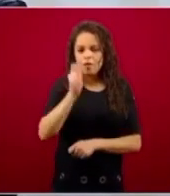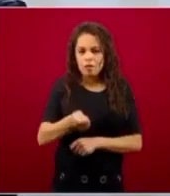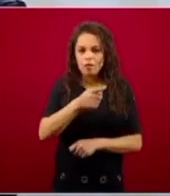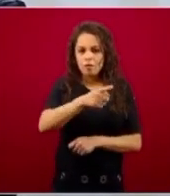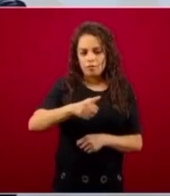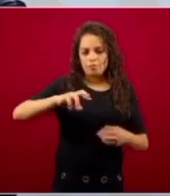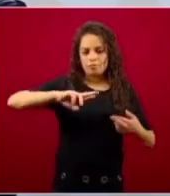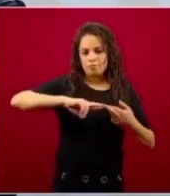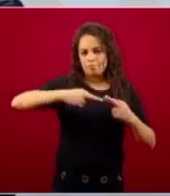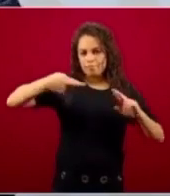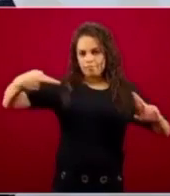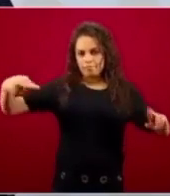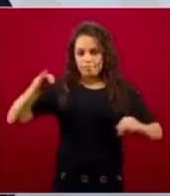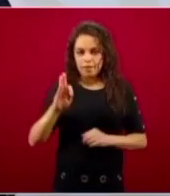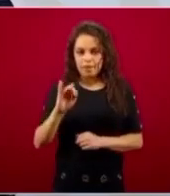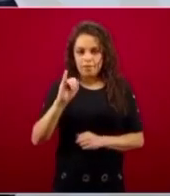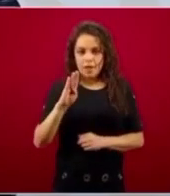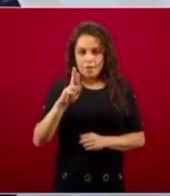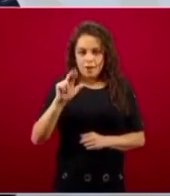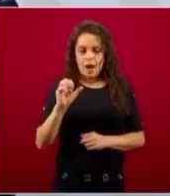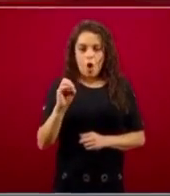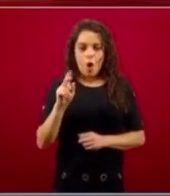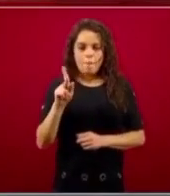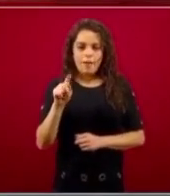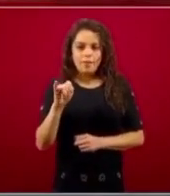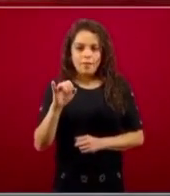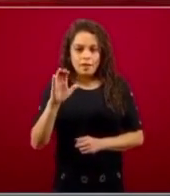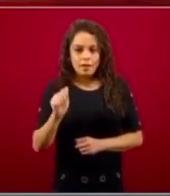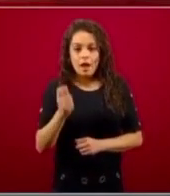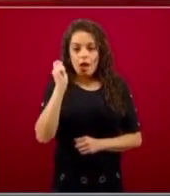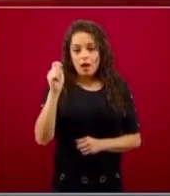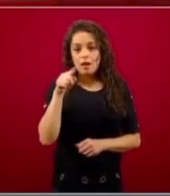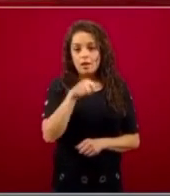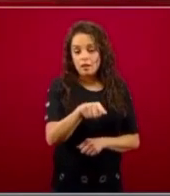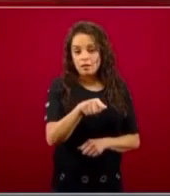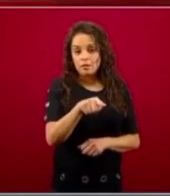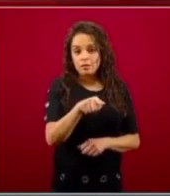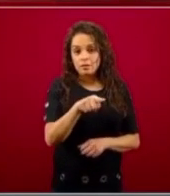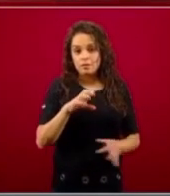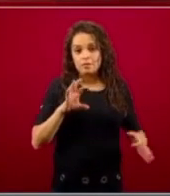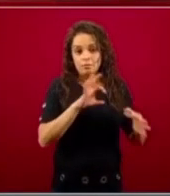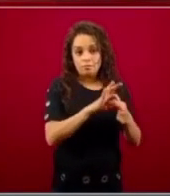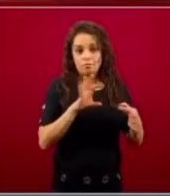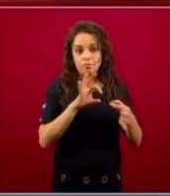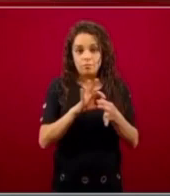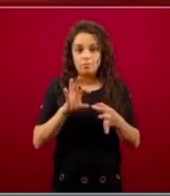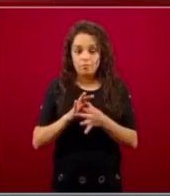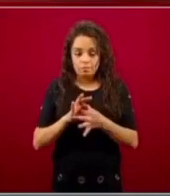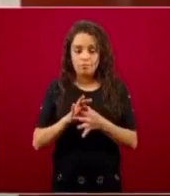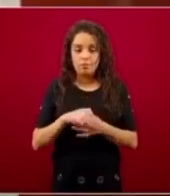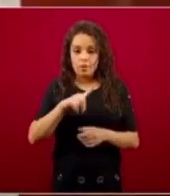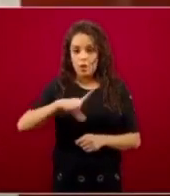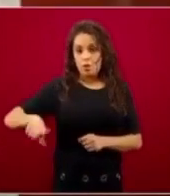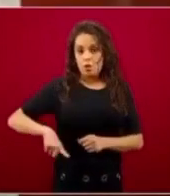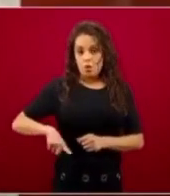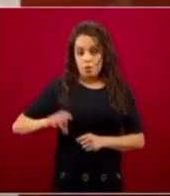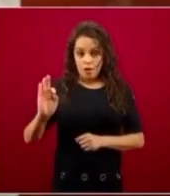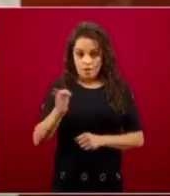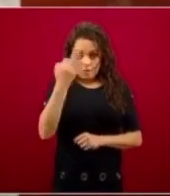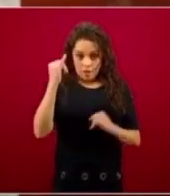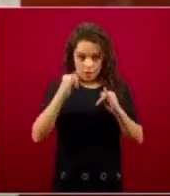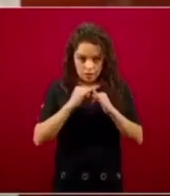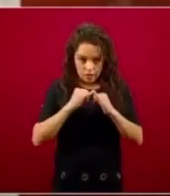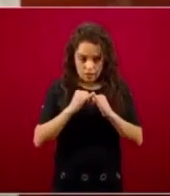de algunas cosas que va a conectar son dependencias del gobierno federal, dependencias